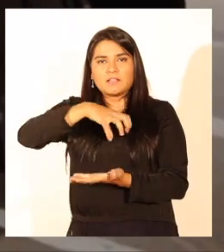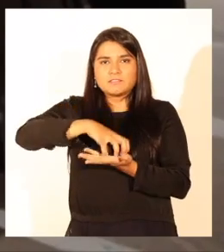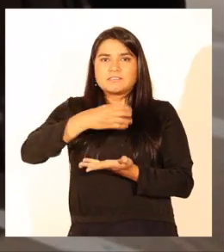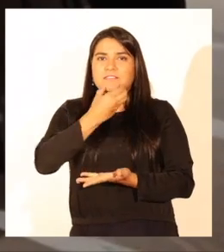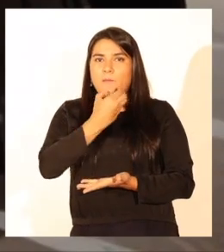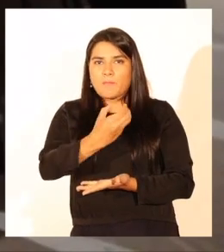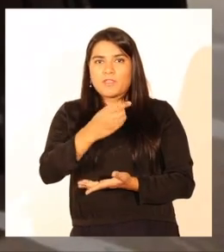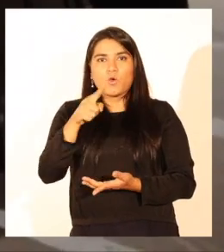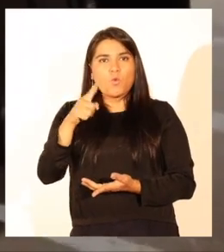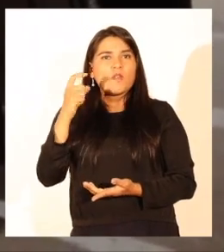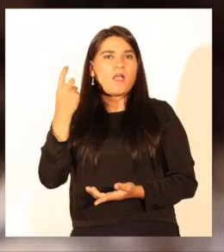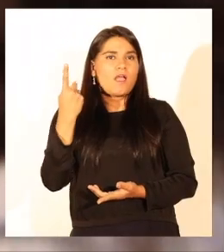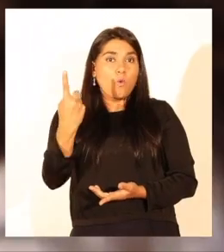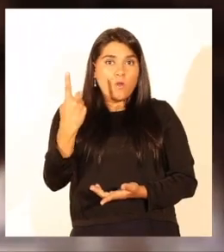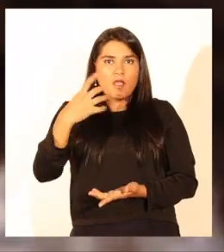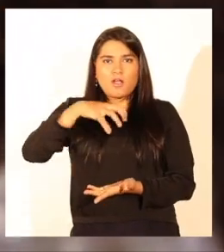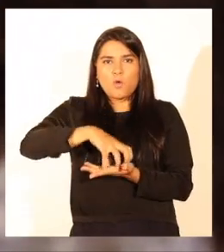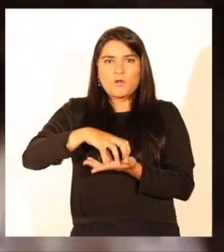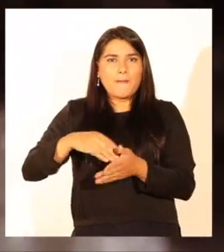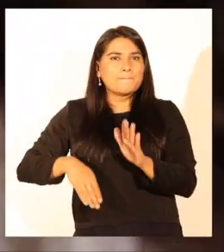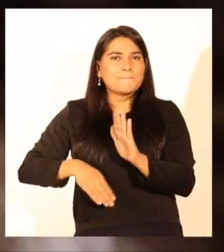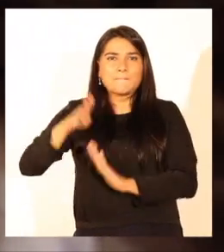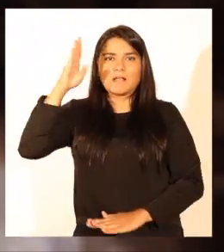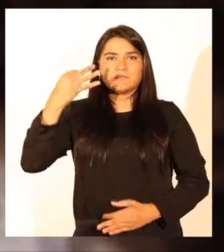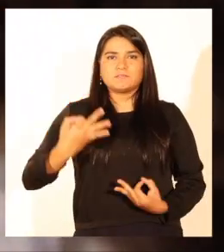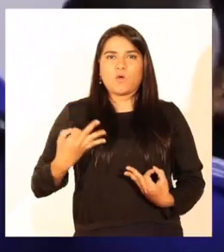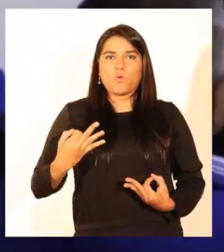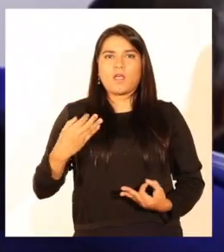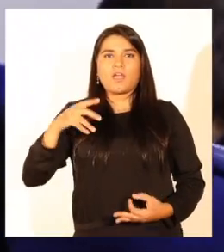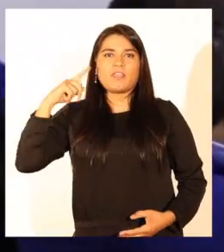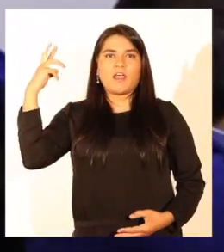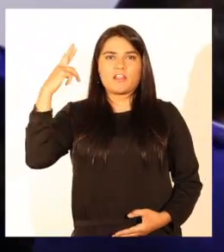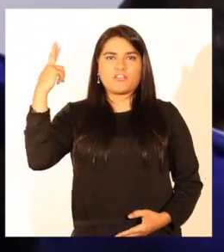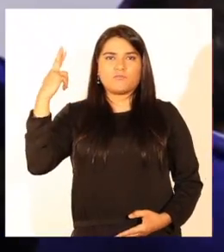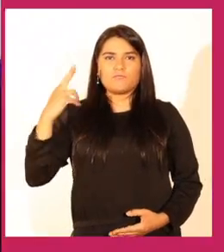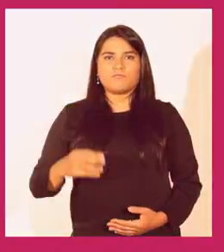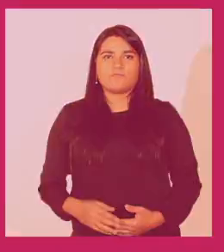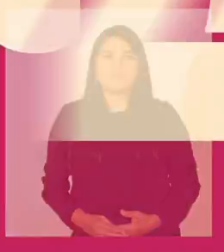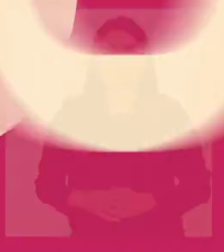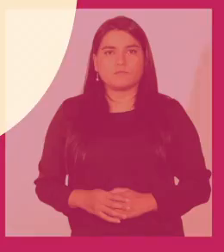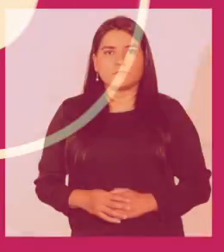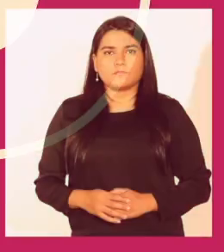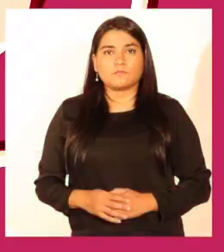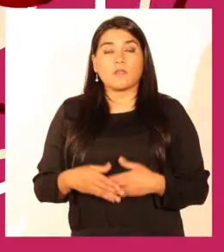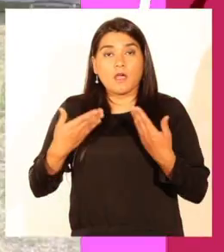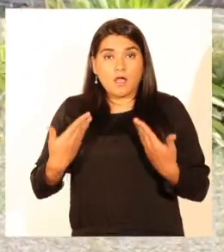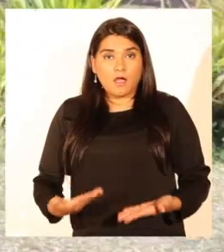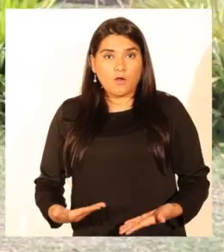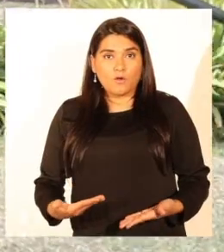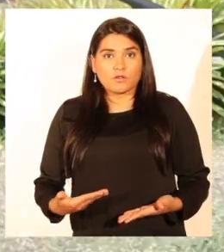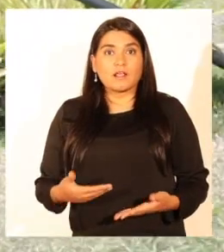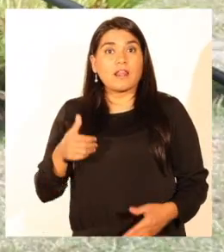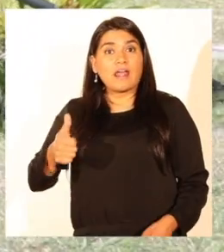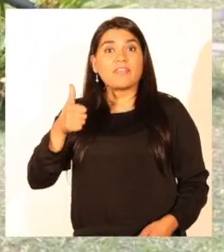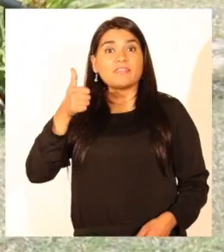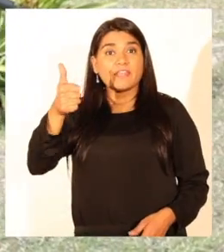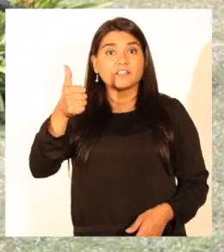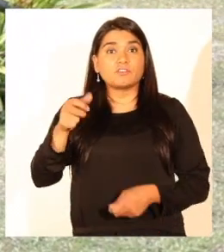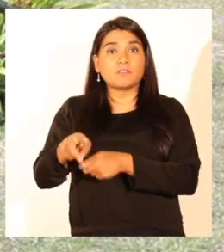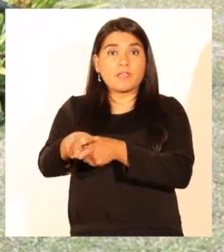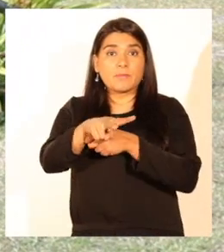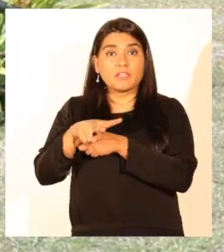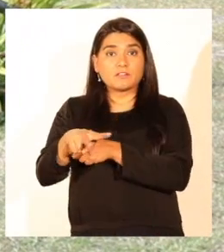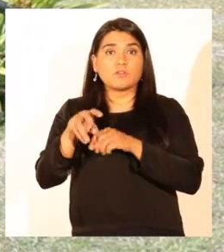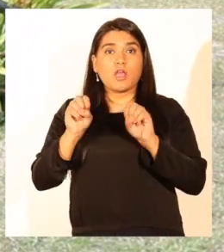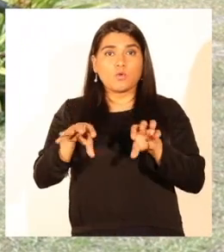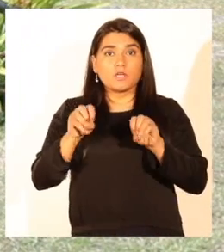Pedro de la Paz en una de las comunas más seguras de la región. Actualmente, la Dirección de Administración